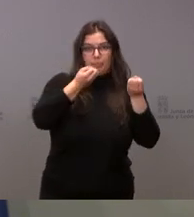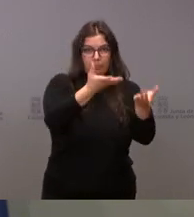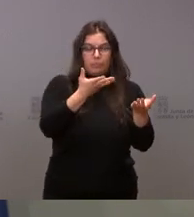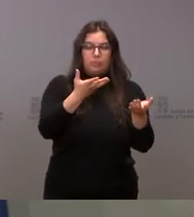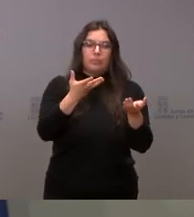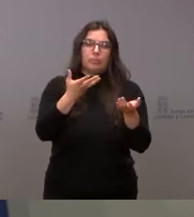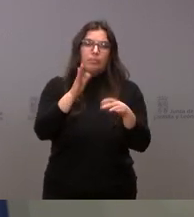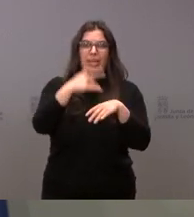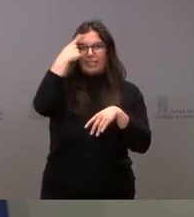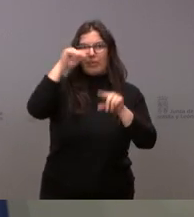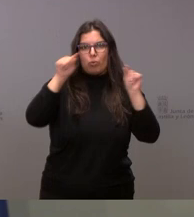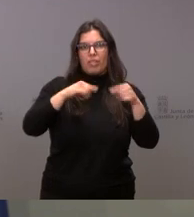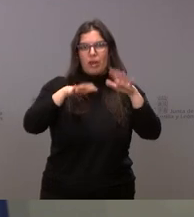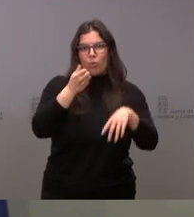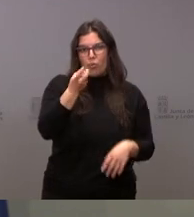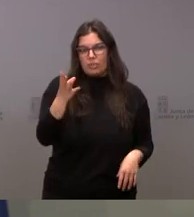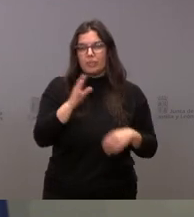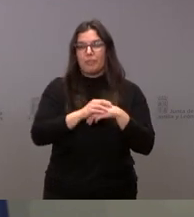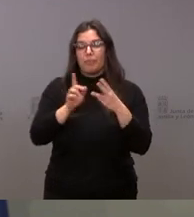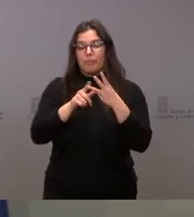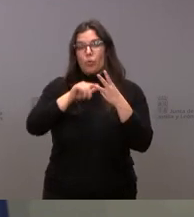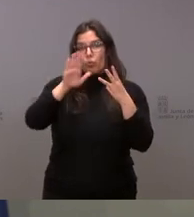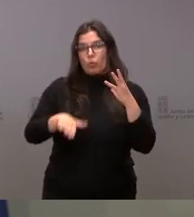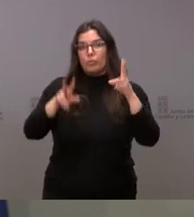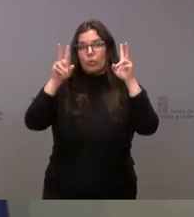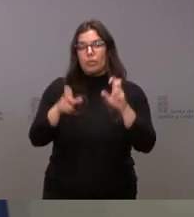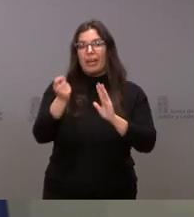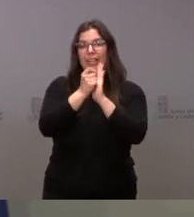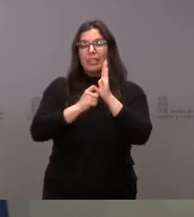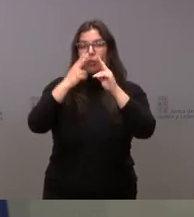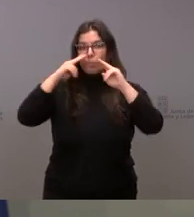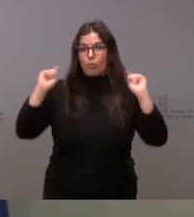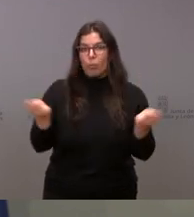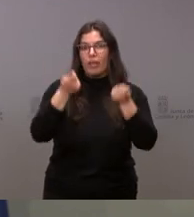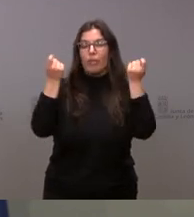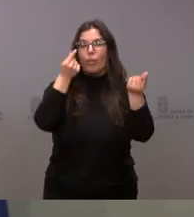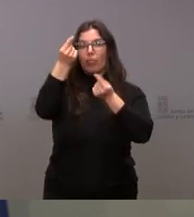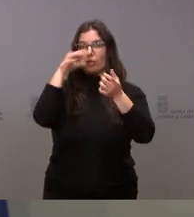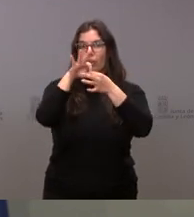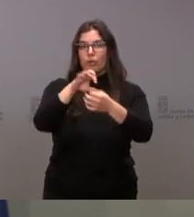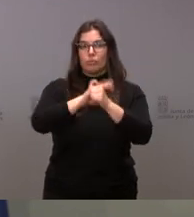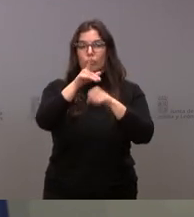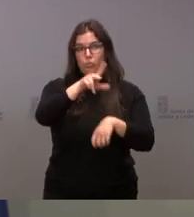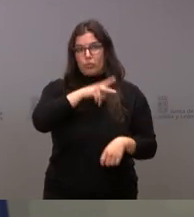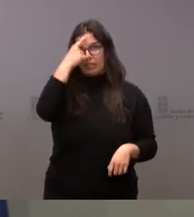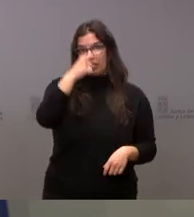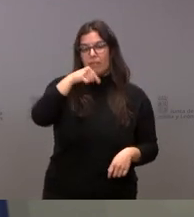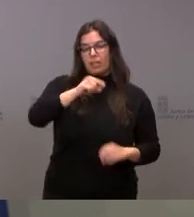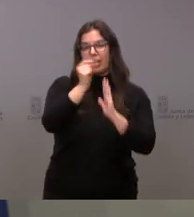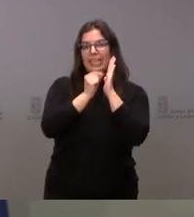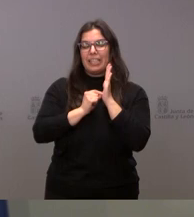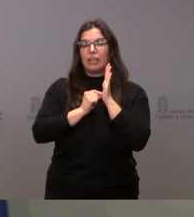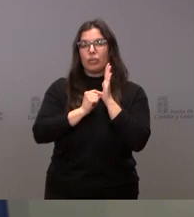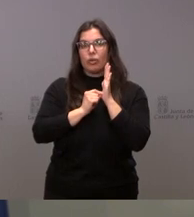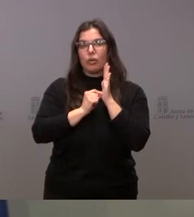León. Y, finalmente, el criterio de publicación de datos vinculado a la pandemia. Usted sabe que tenemos aquí un criterio de